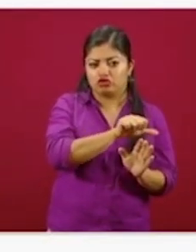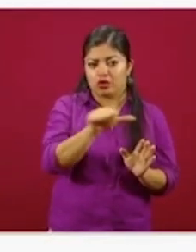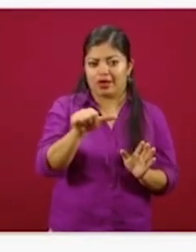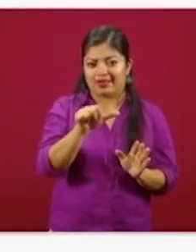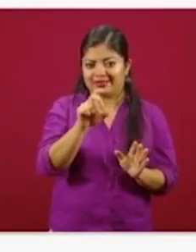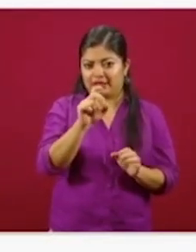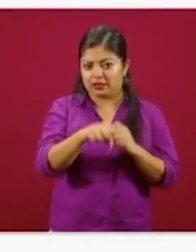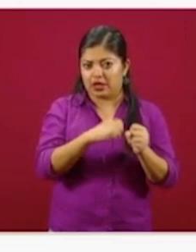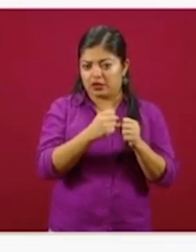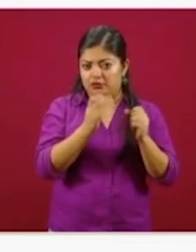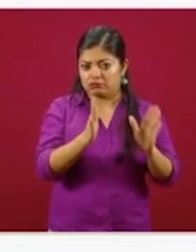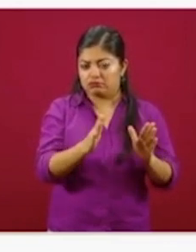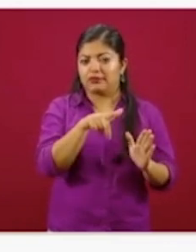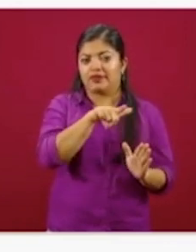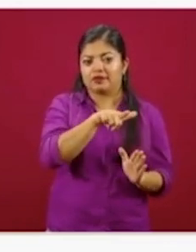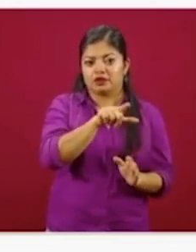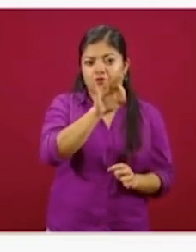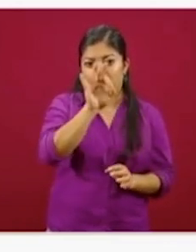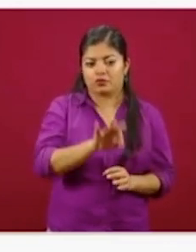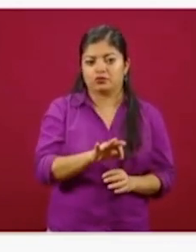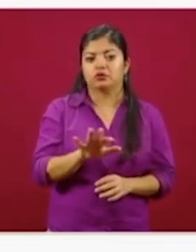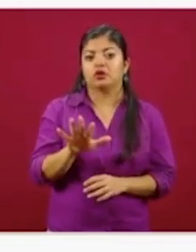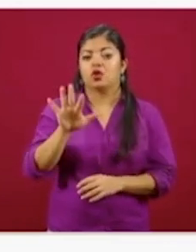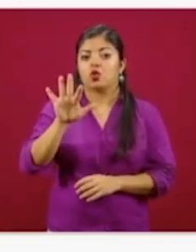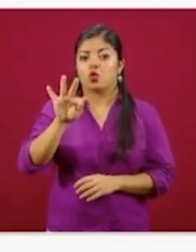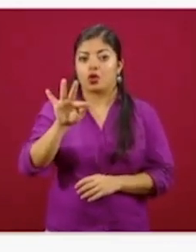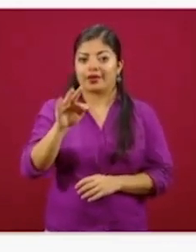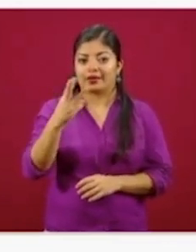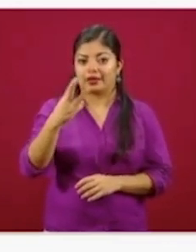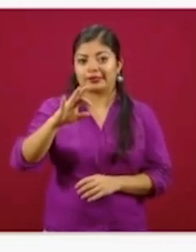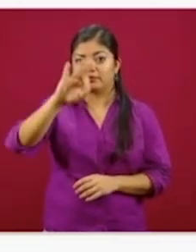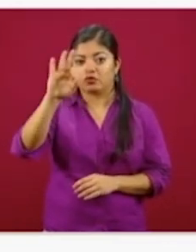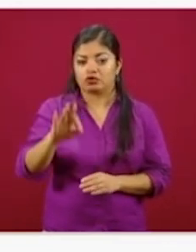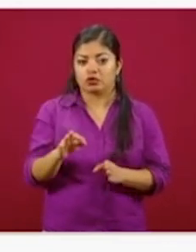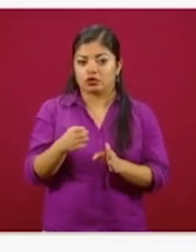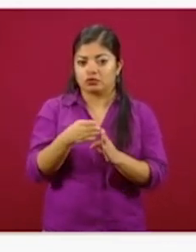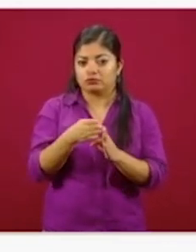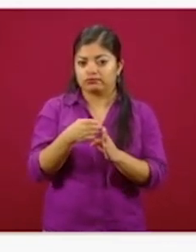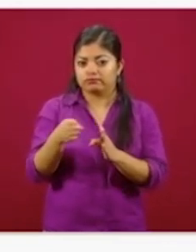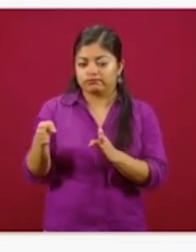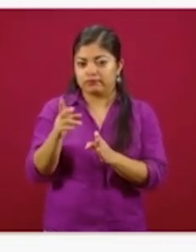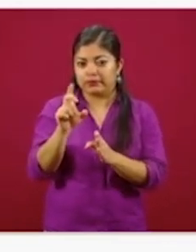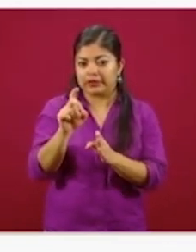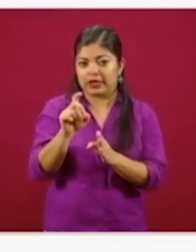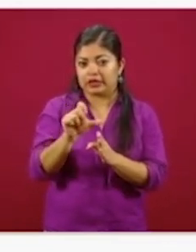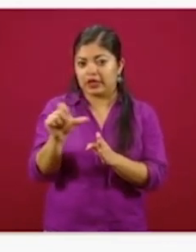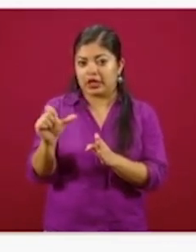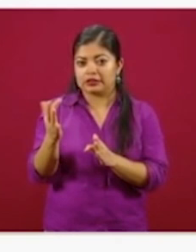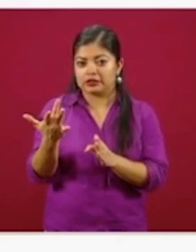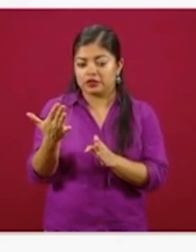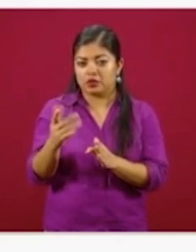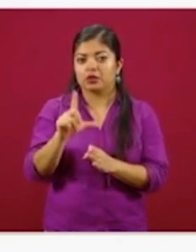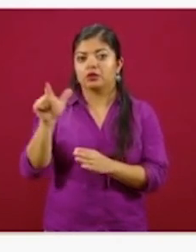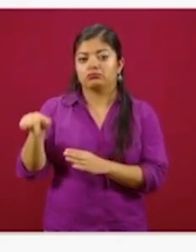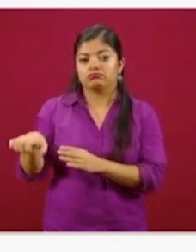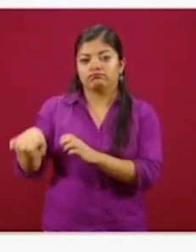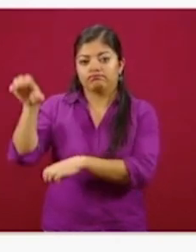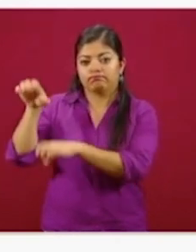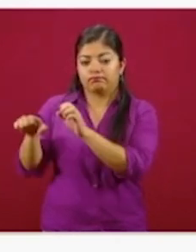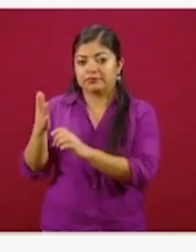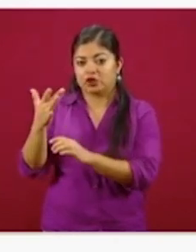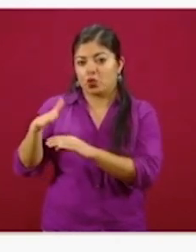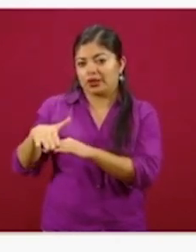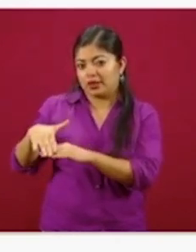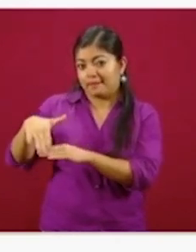el 17 por ciento aproximadamente, el 43 por ciento entre población de 30 a 50 y adultos mayores de 50